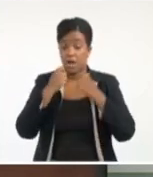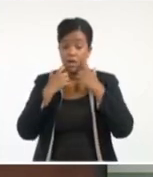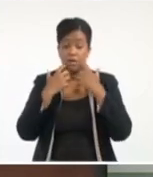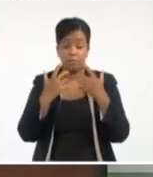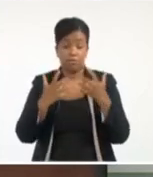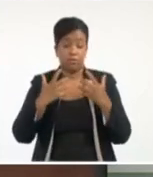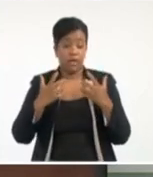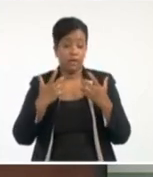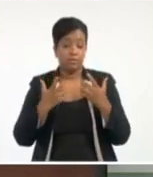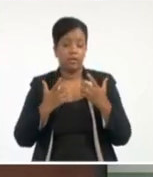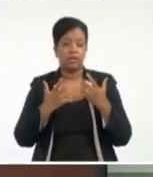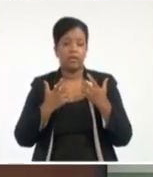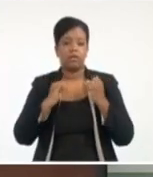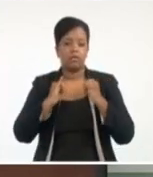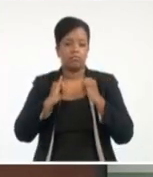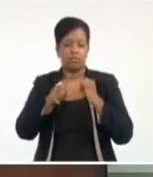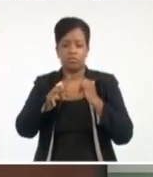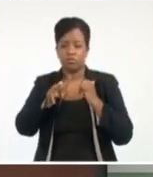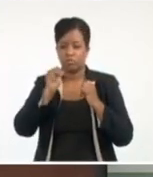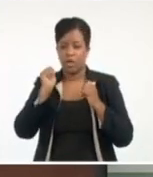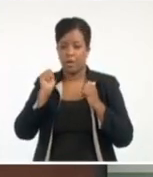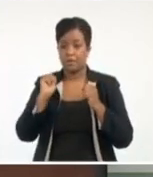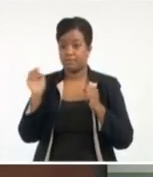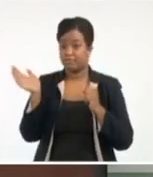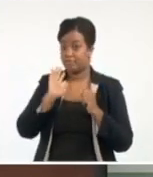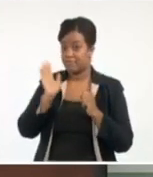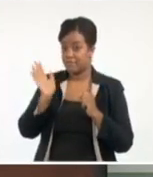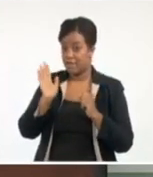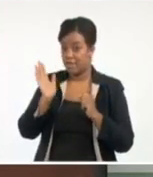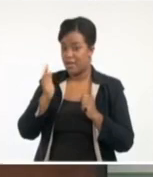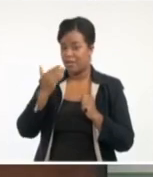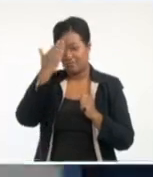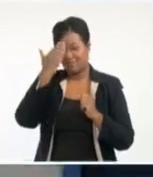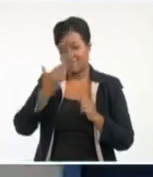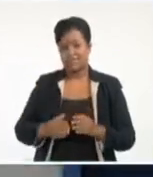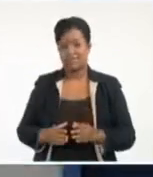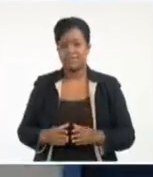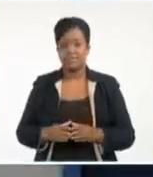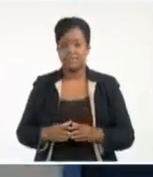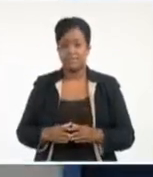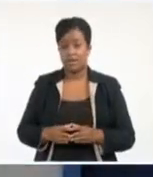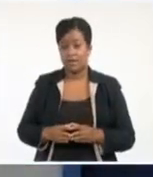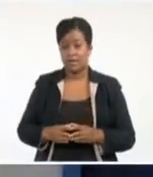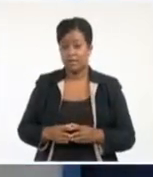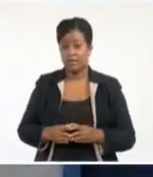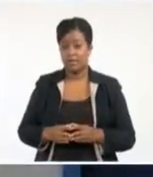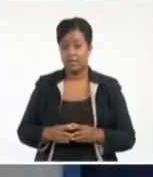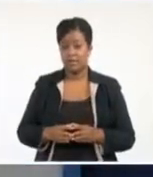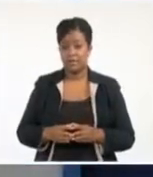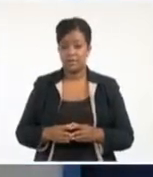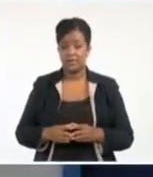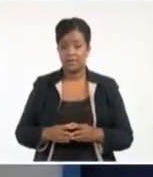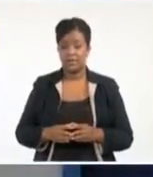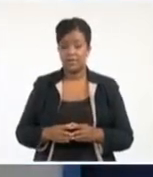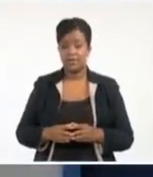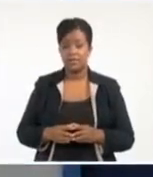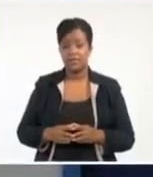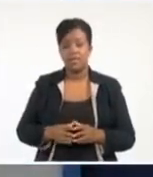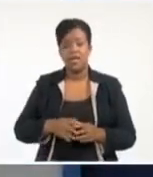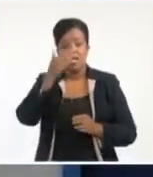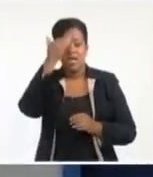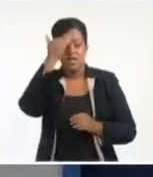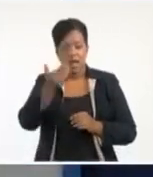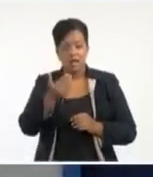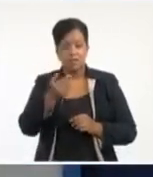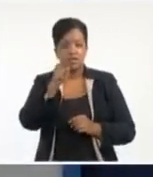actualizadas. Hasta entonces y muchas gracias. Muchísimas gracias, doctor, por estas precisiones para nuestro espacio.